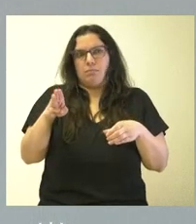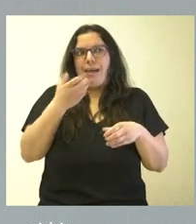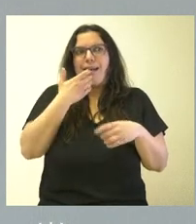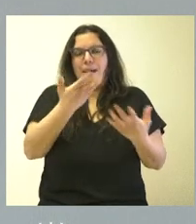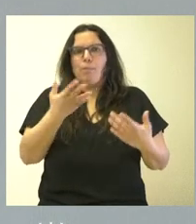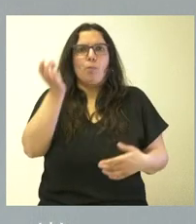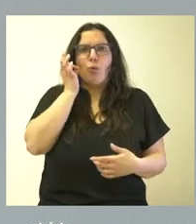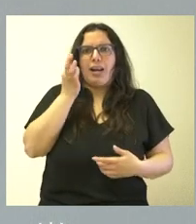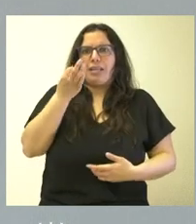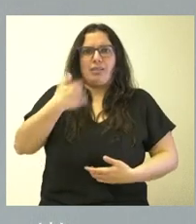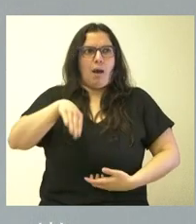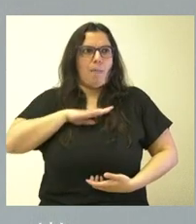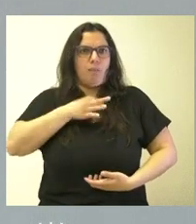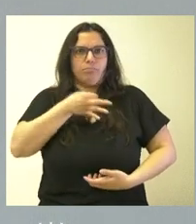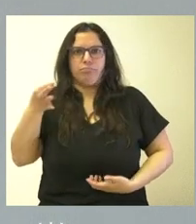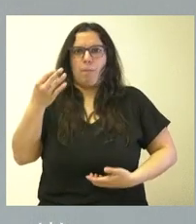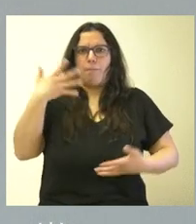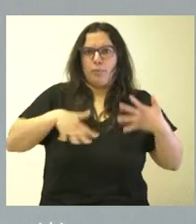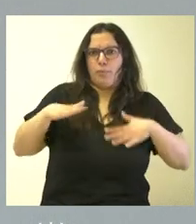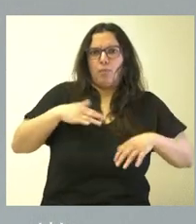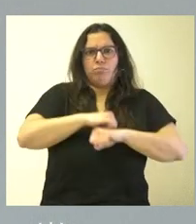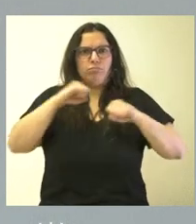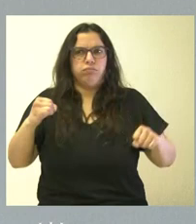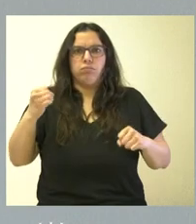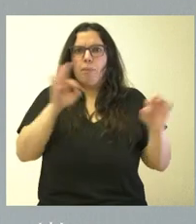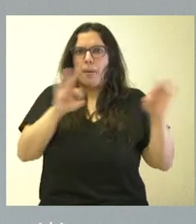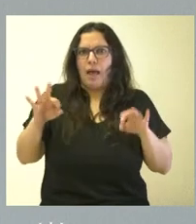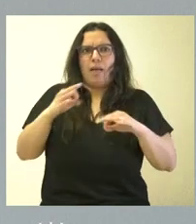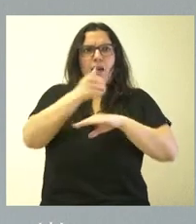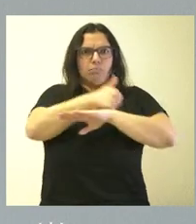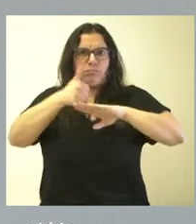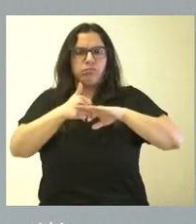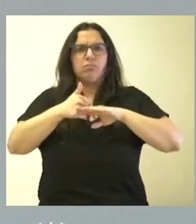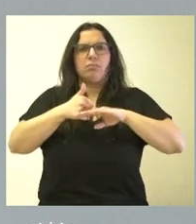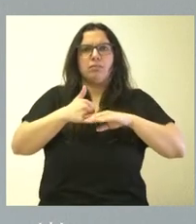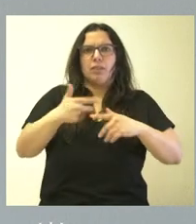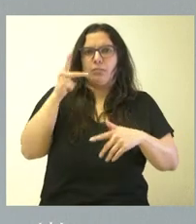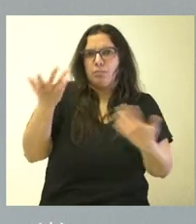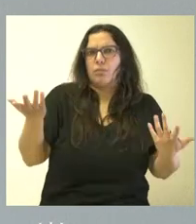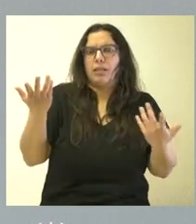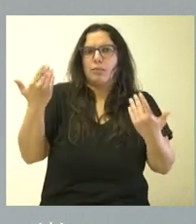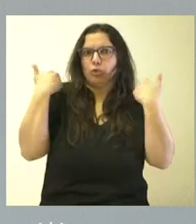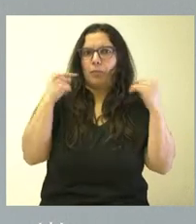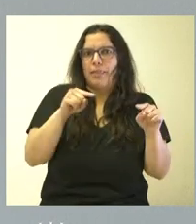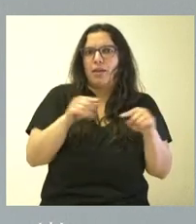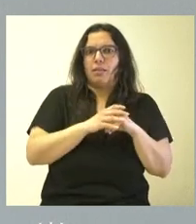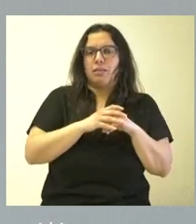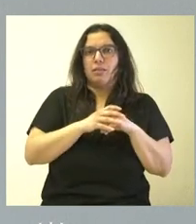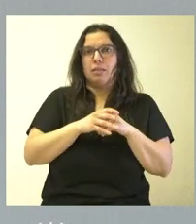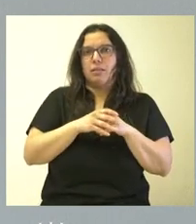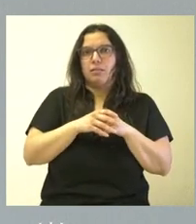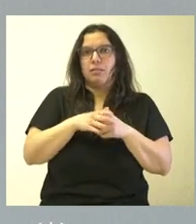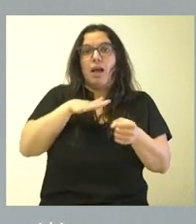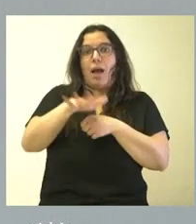de mujeres preparadas y de mujeres que están teniendo los niveles aptos de responsabilidad. De hecho, algunos de los principales puestos de responsabilidad en el ámbito